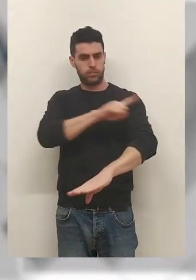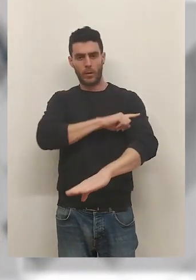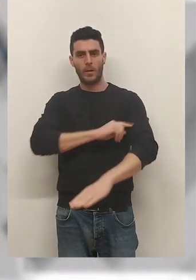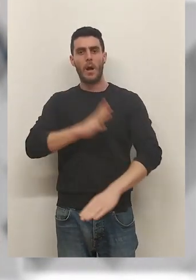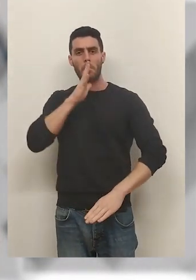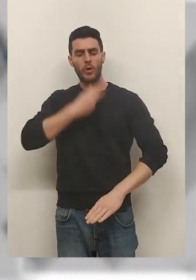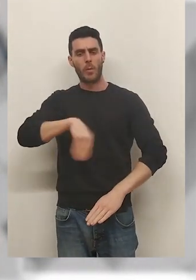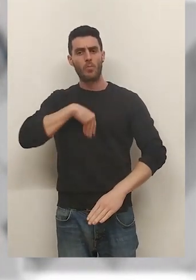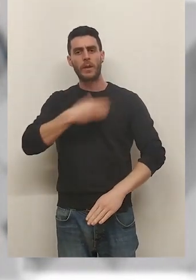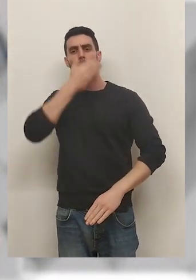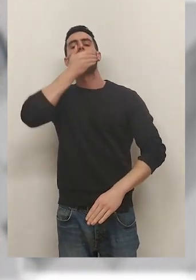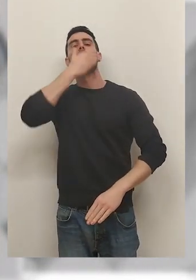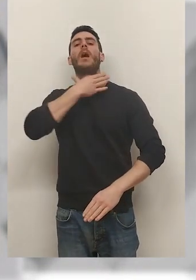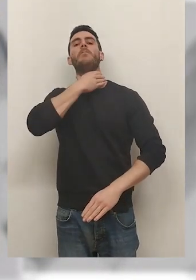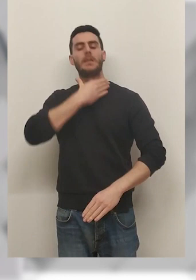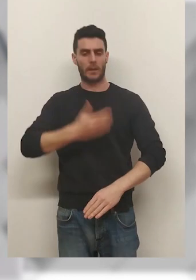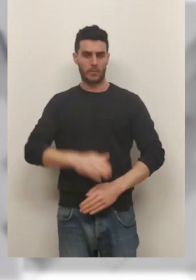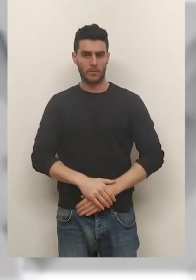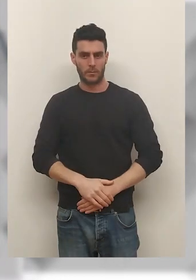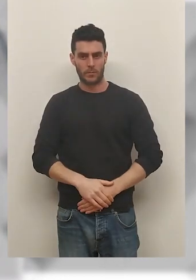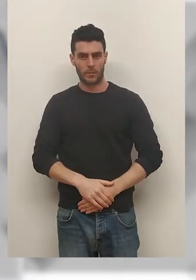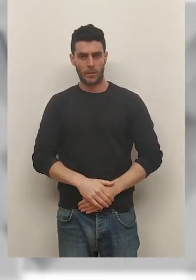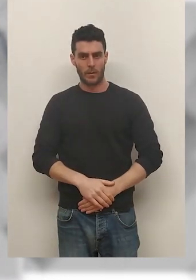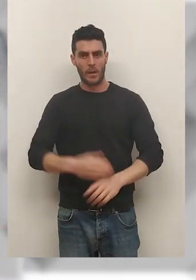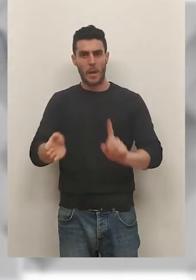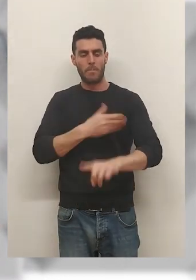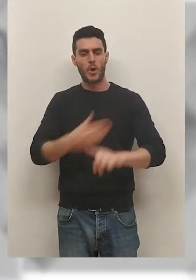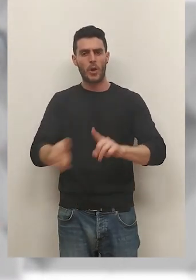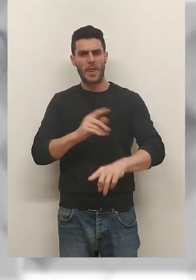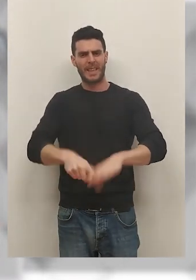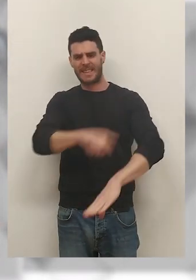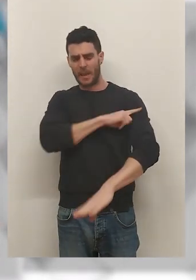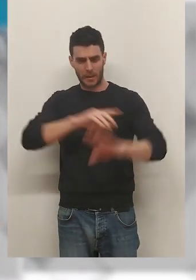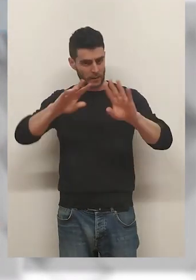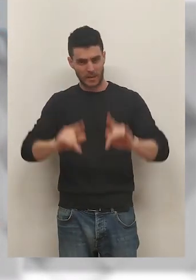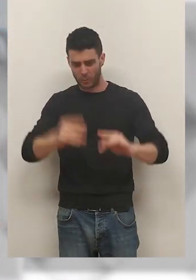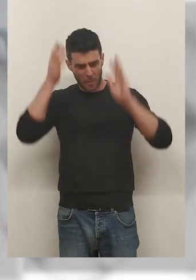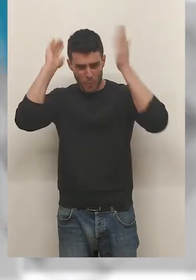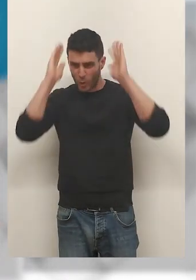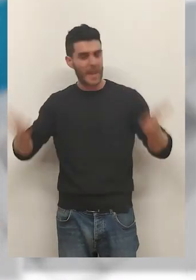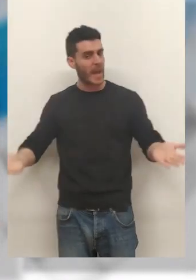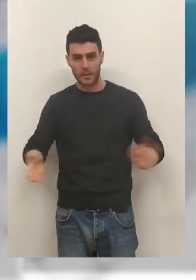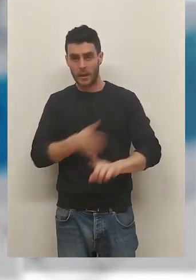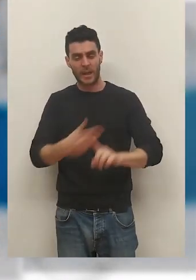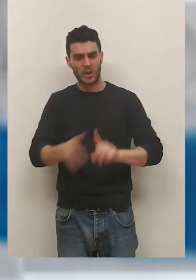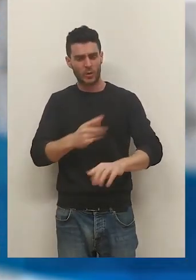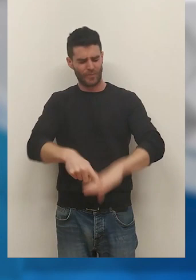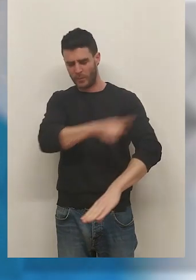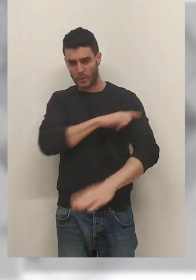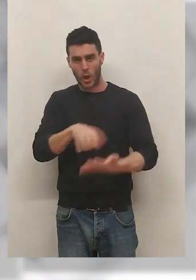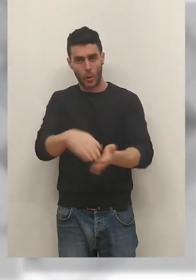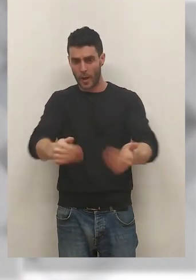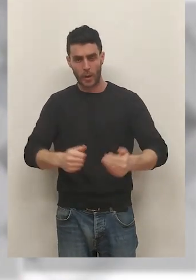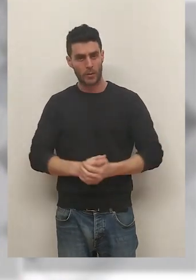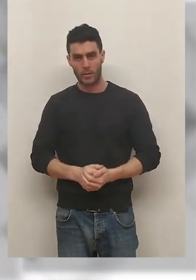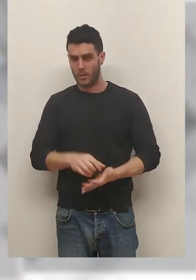muerte es una asfixia, efectivamente. Nota una violencia extrema. Sí, Una brutalidad en la agresión, sin